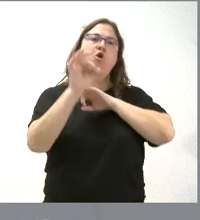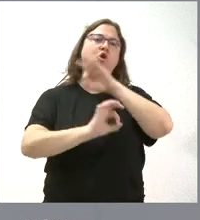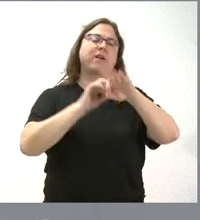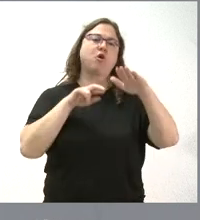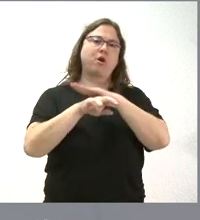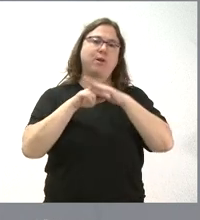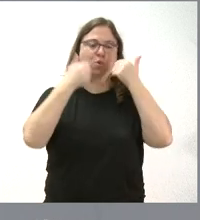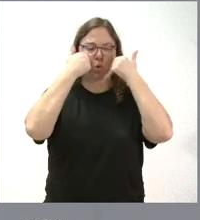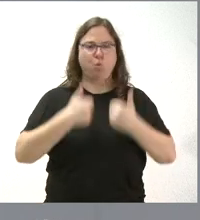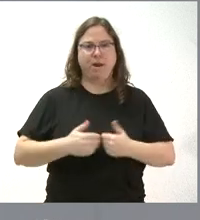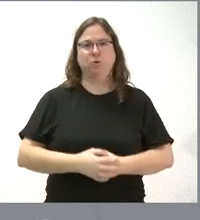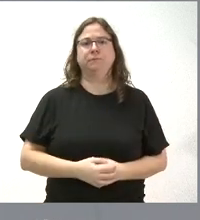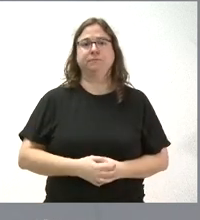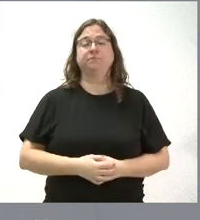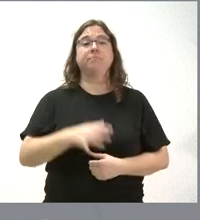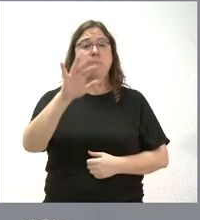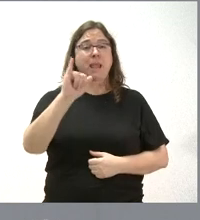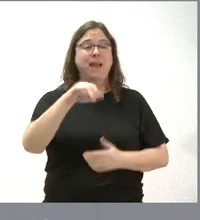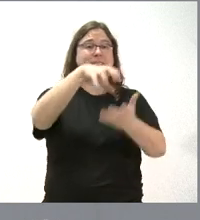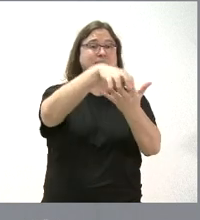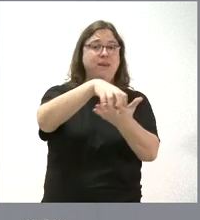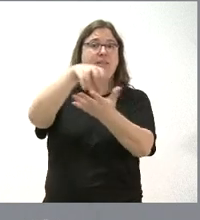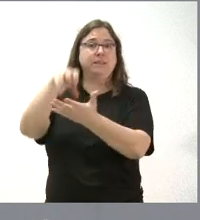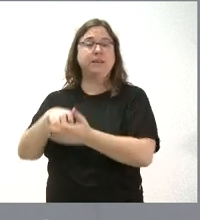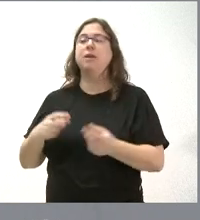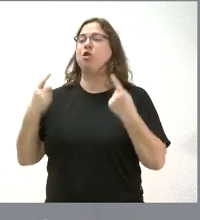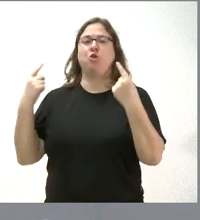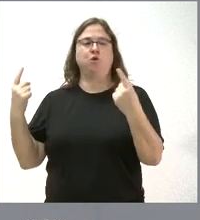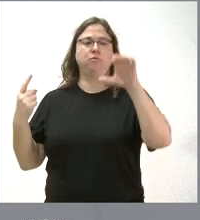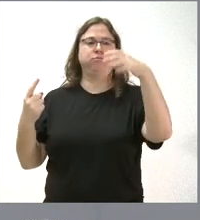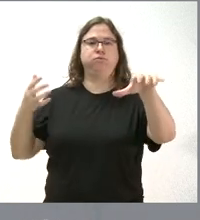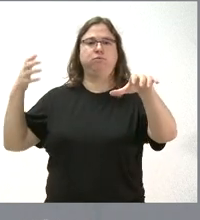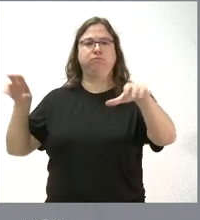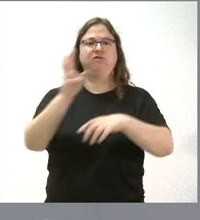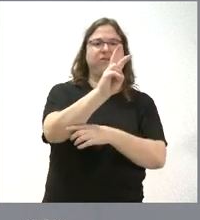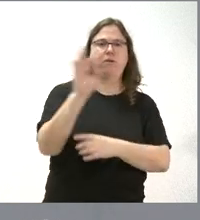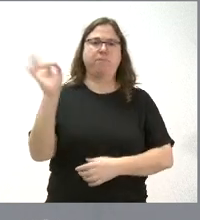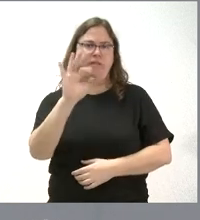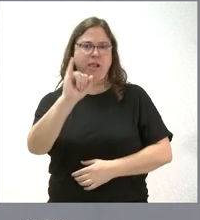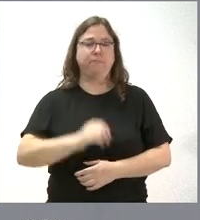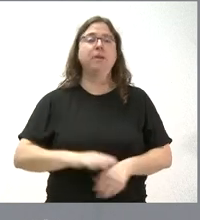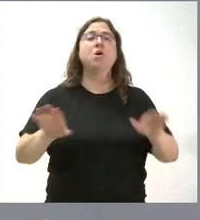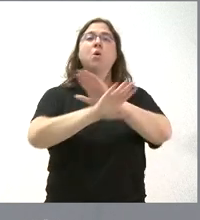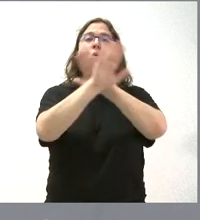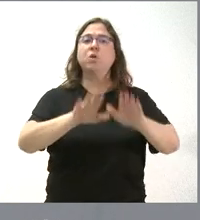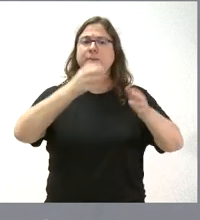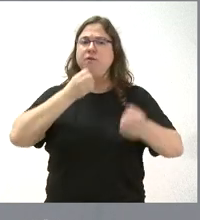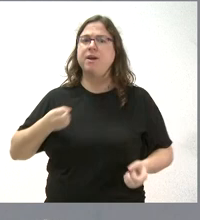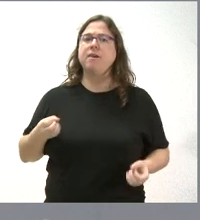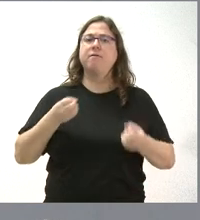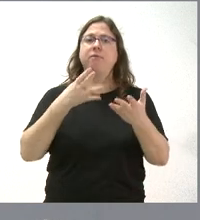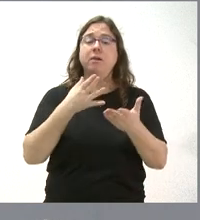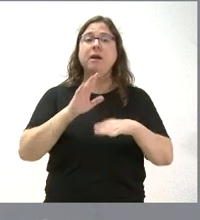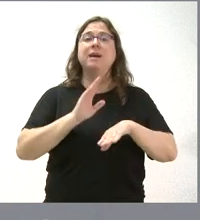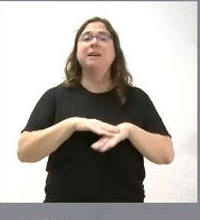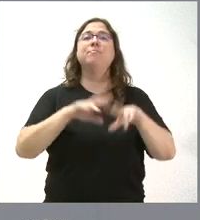recursos humanos. Contará con sedes en ambos campus universitarios. Y, por último, les informo que, a los